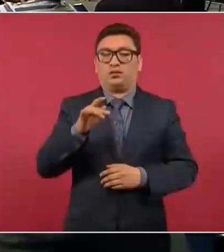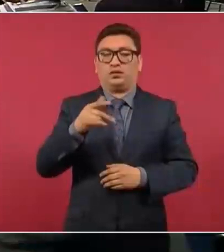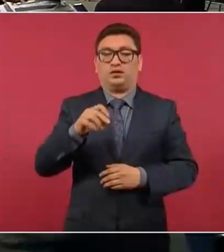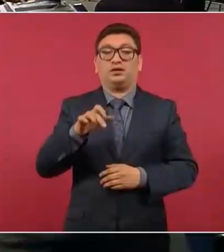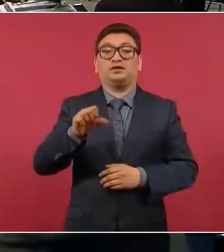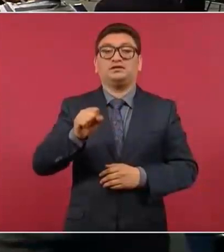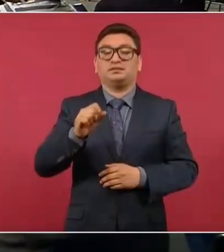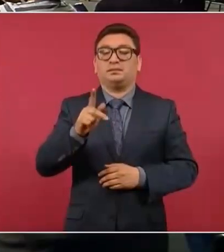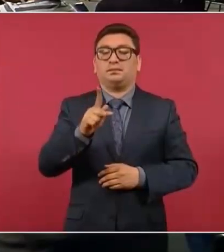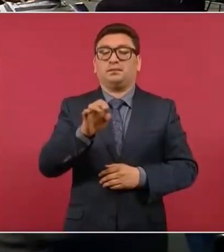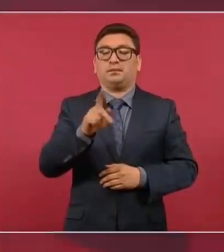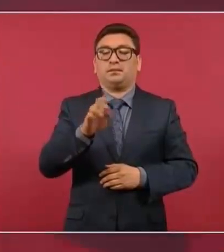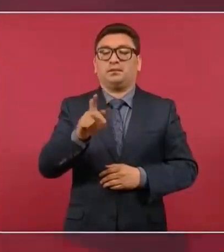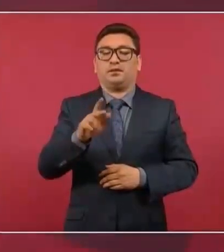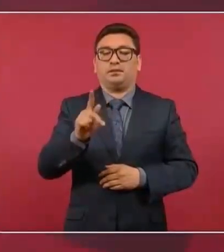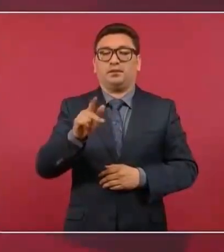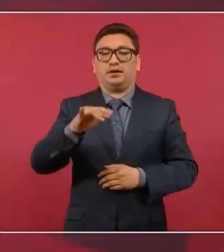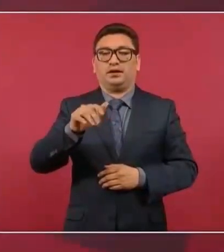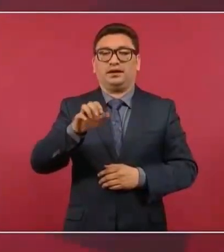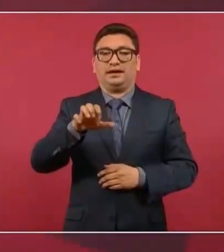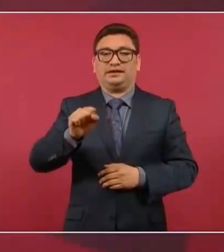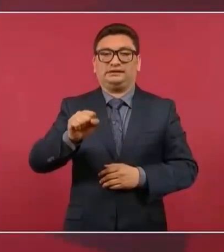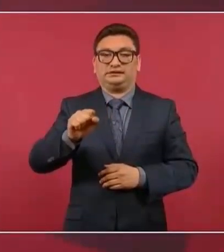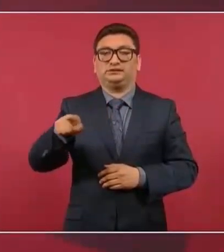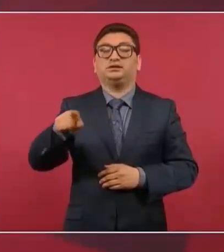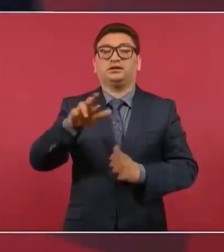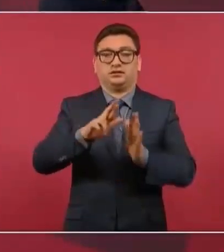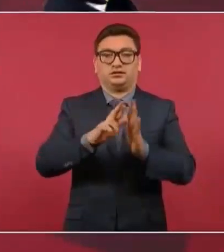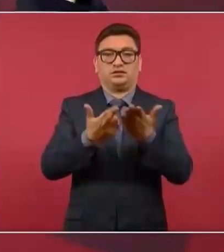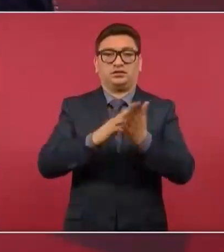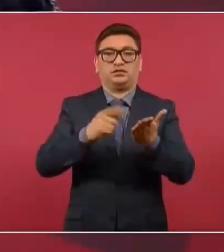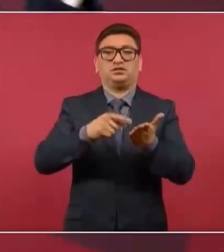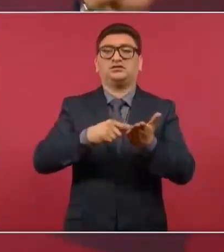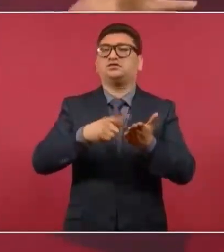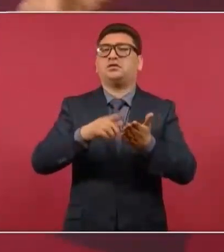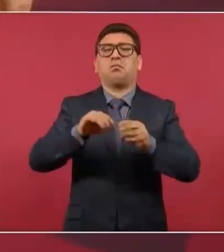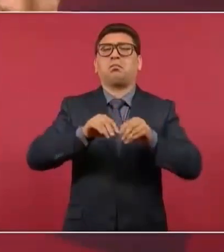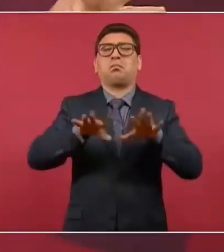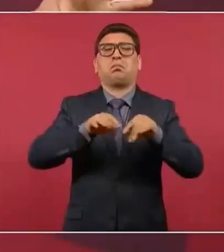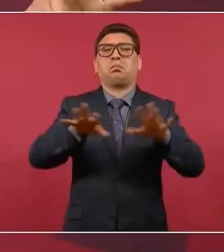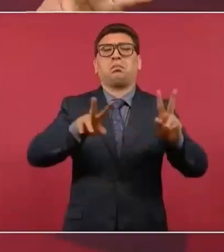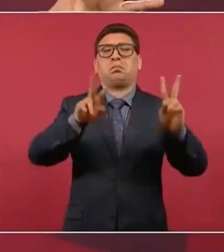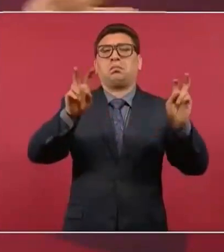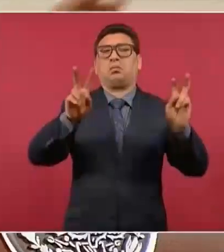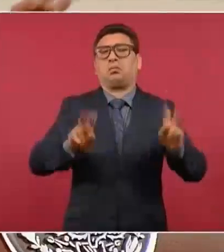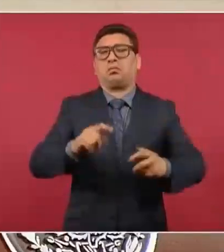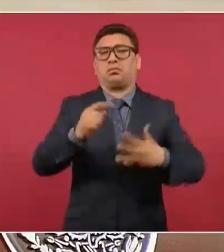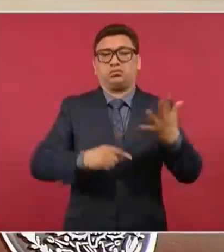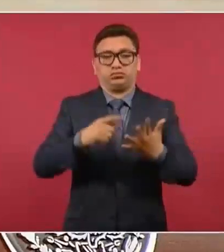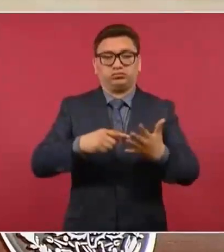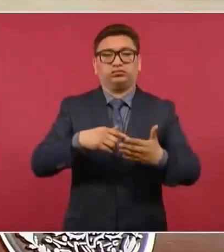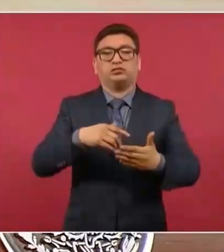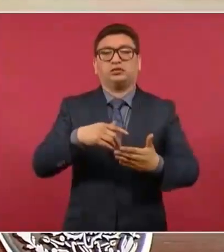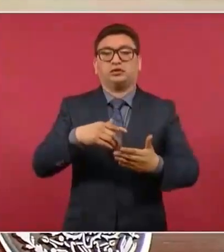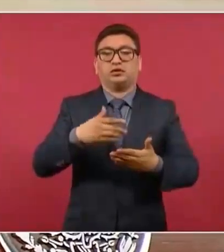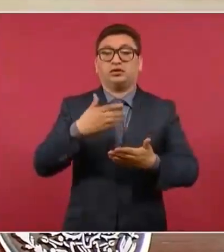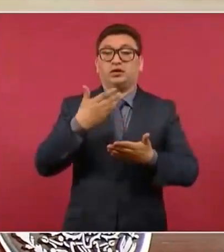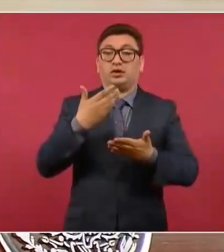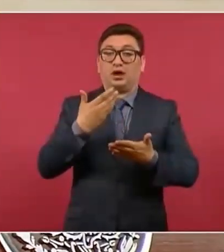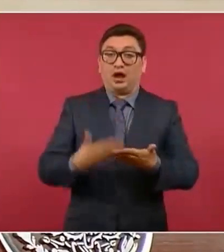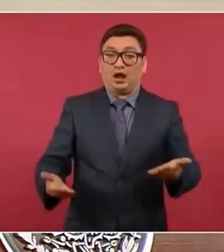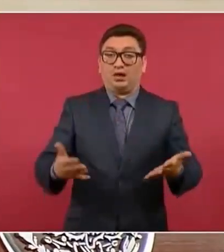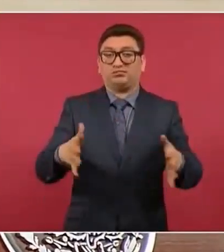Pepe Páez, era la revista plural que existía. ¿Y ven el siempre ahora?